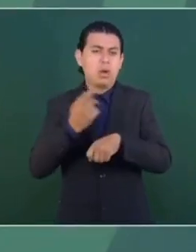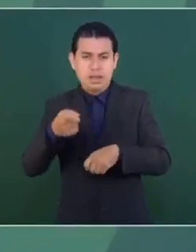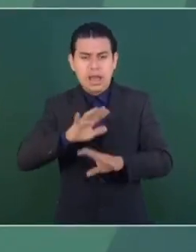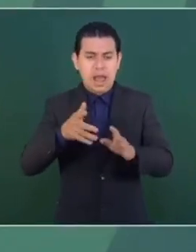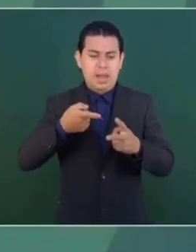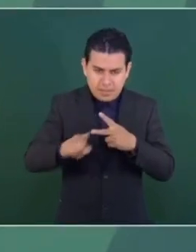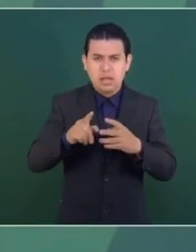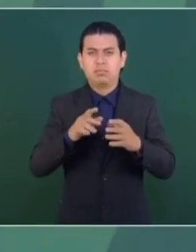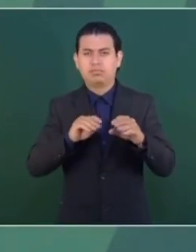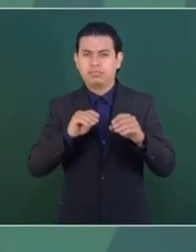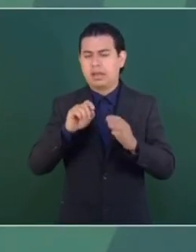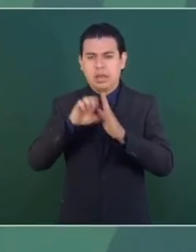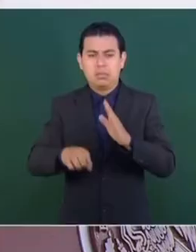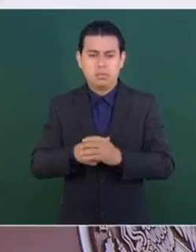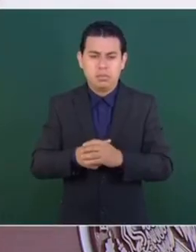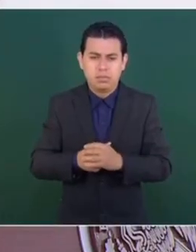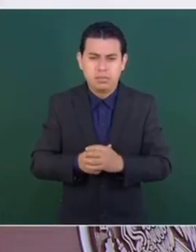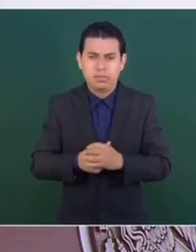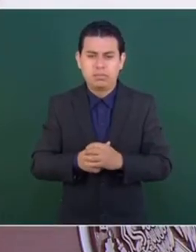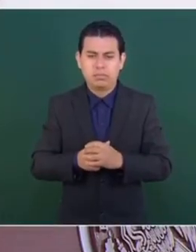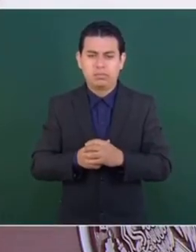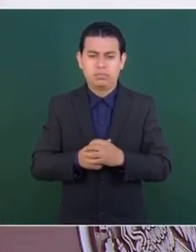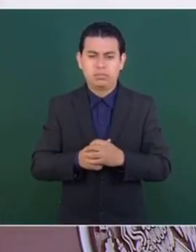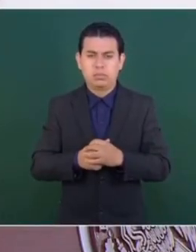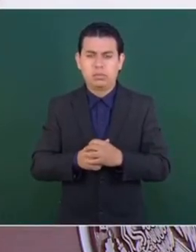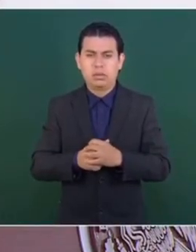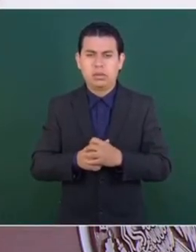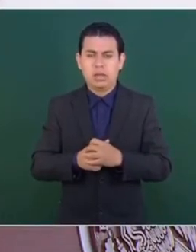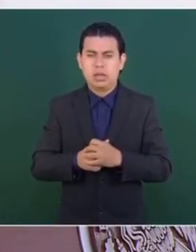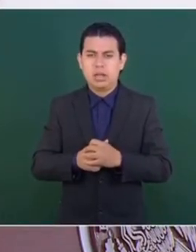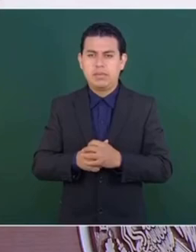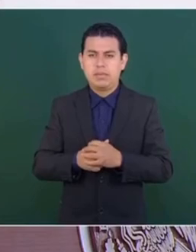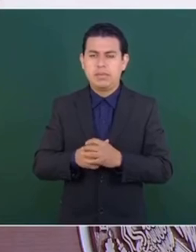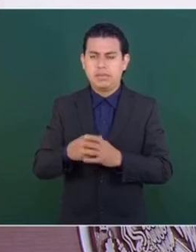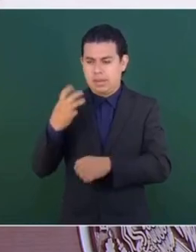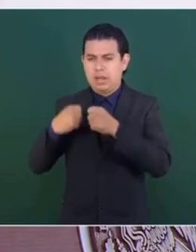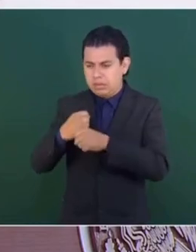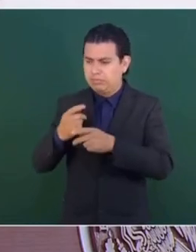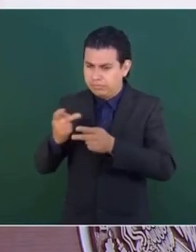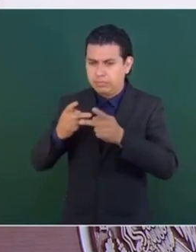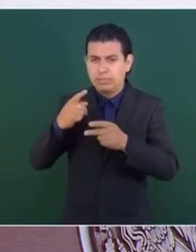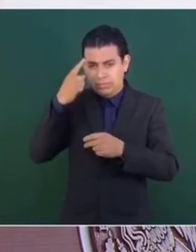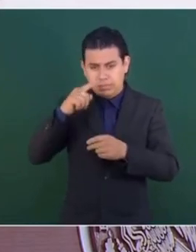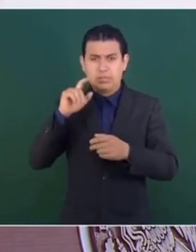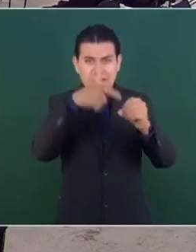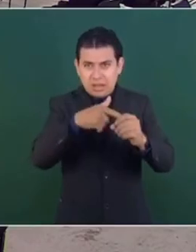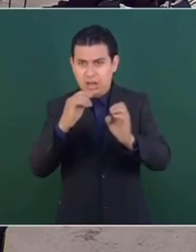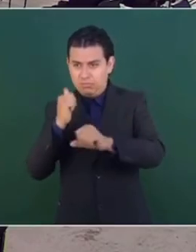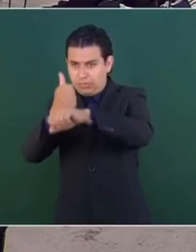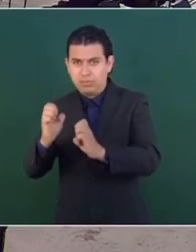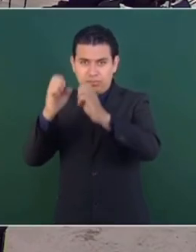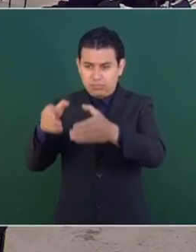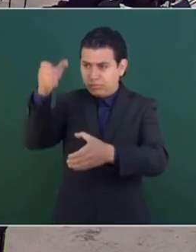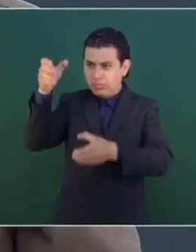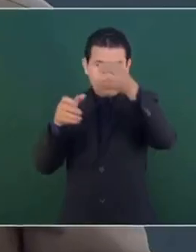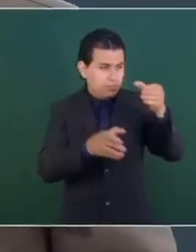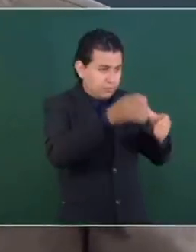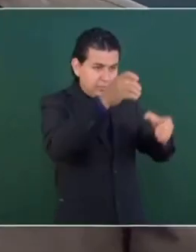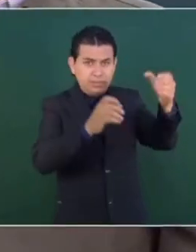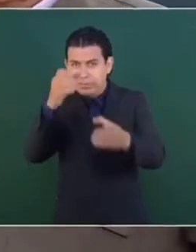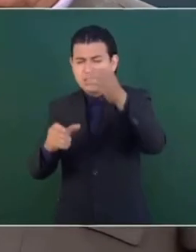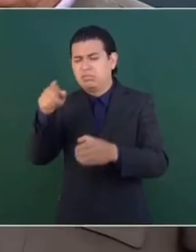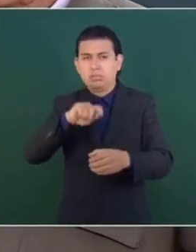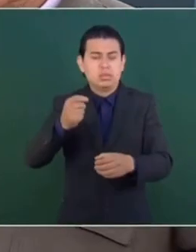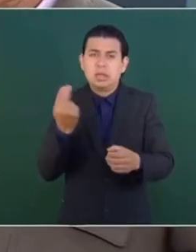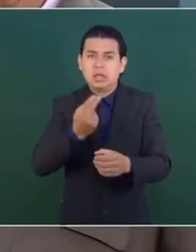invirtiendo en estos tres años alrededor de 35 mil millones de pesos. Porque necesitamos, con